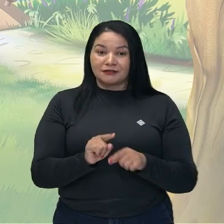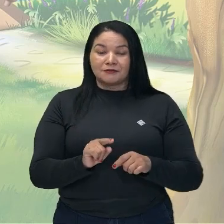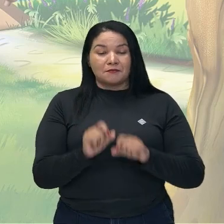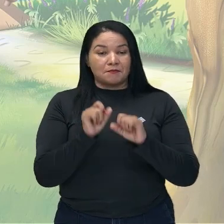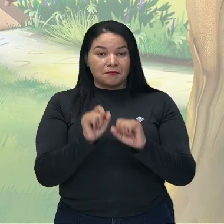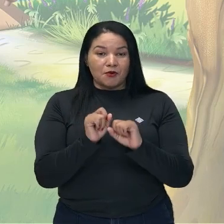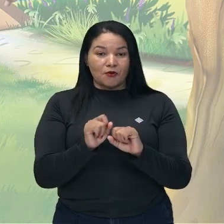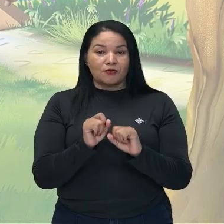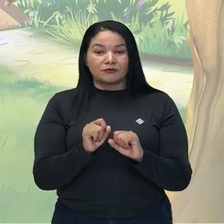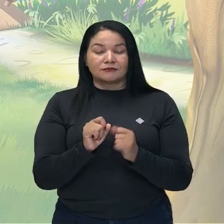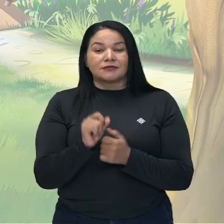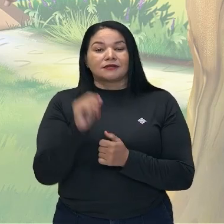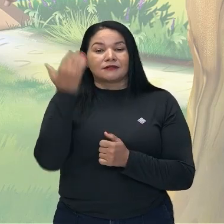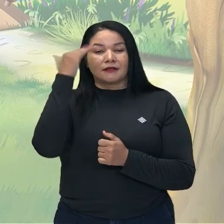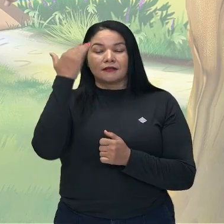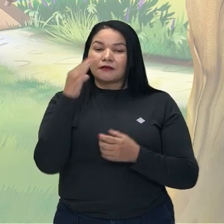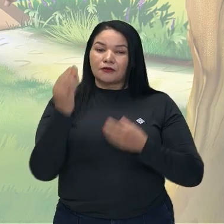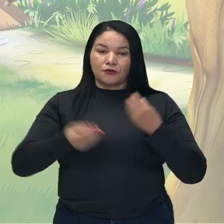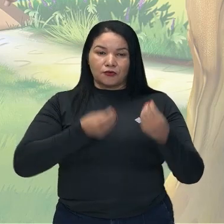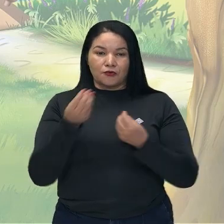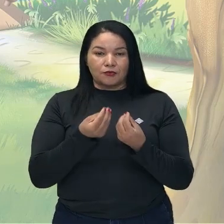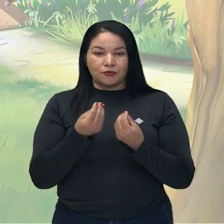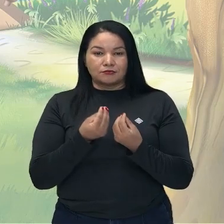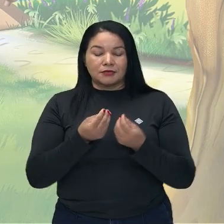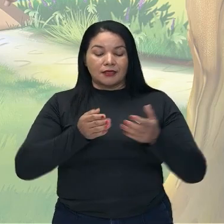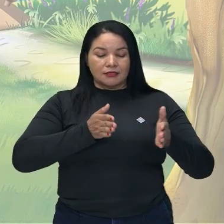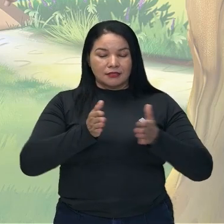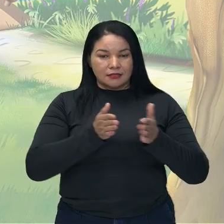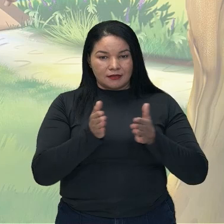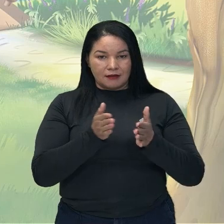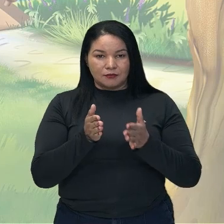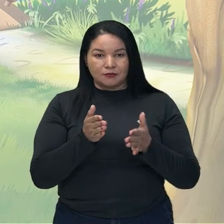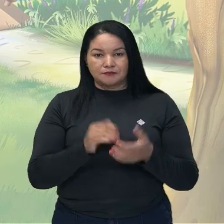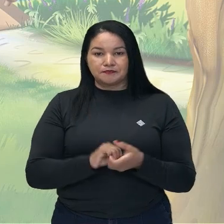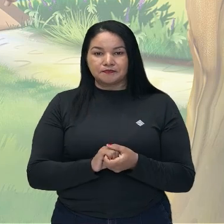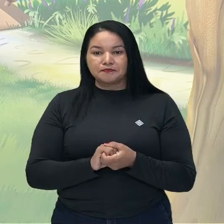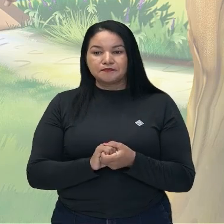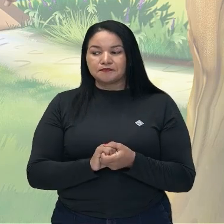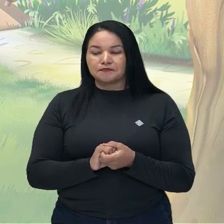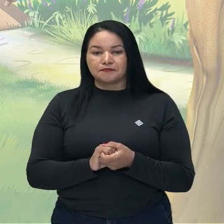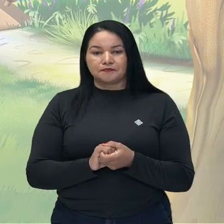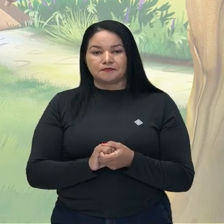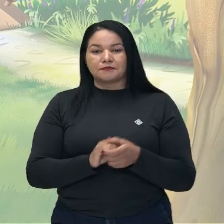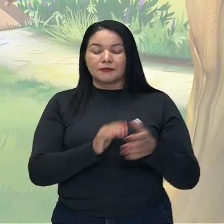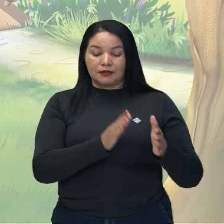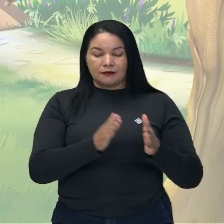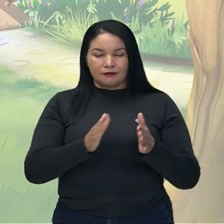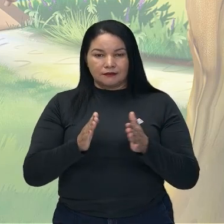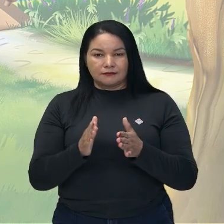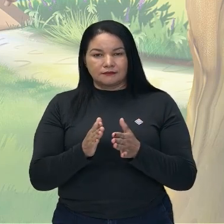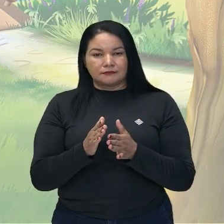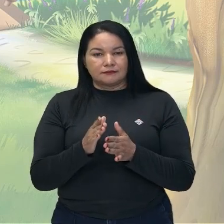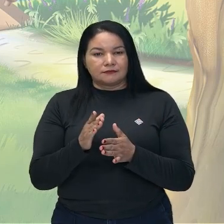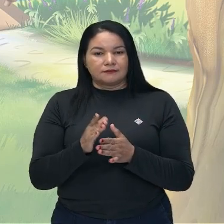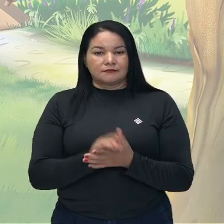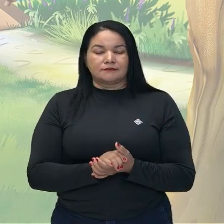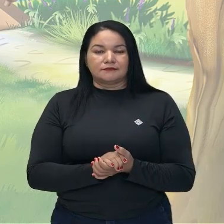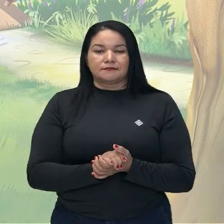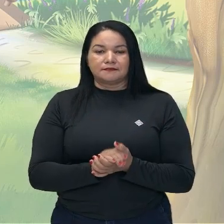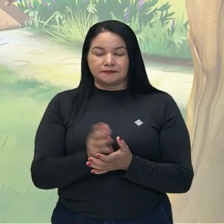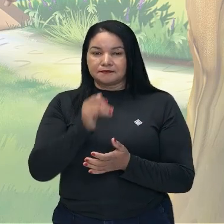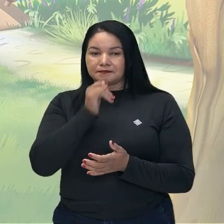entenderse como tiempo cronológico. Aquí a gente no tiene una data definida en la historia,